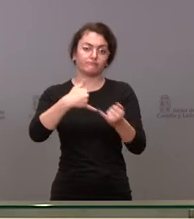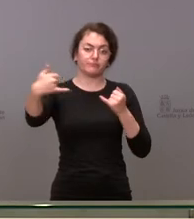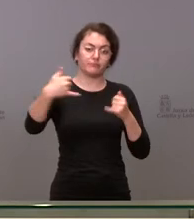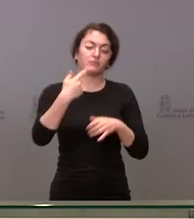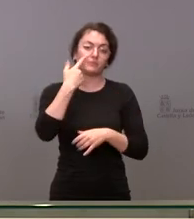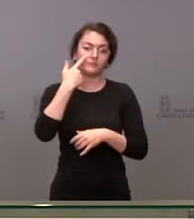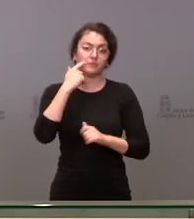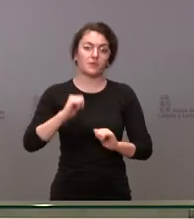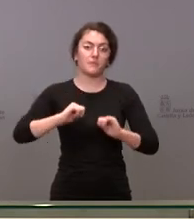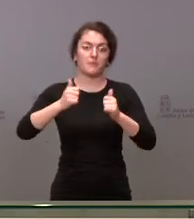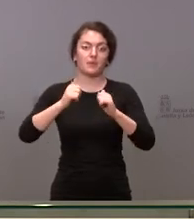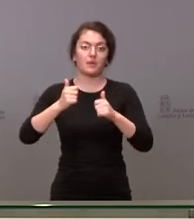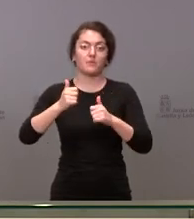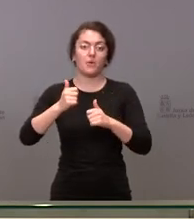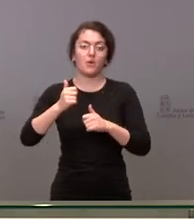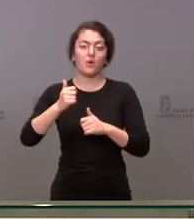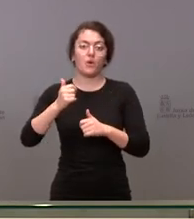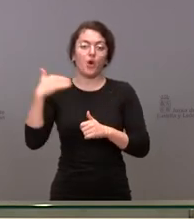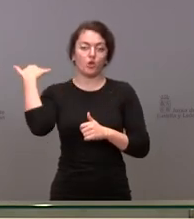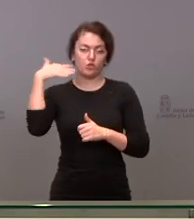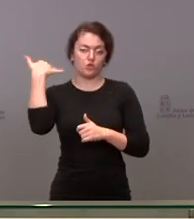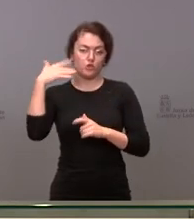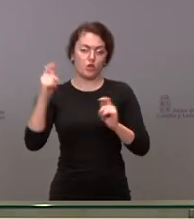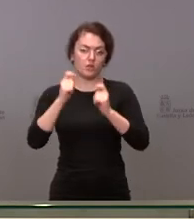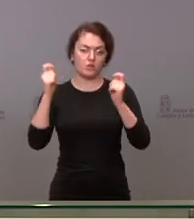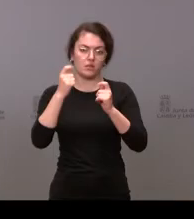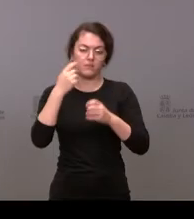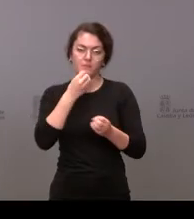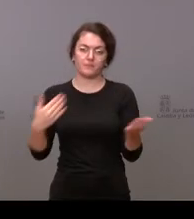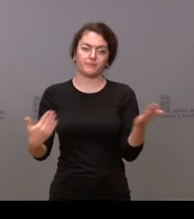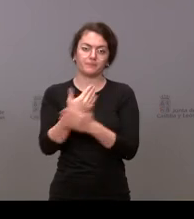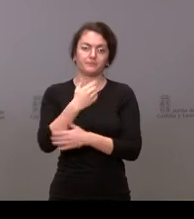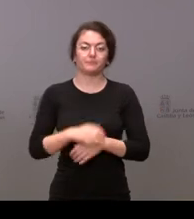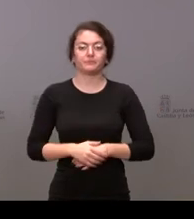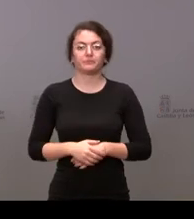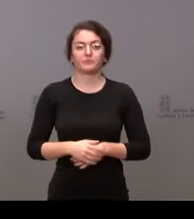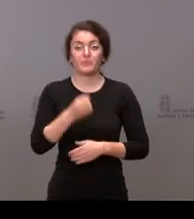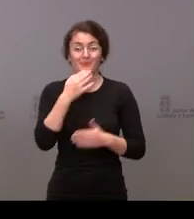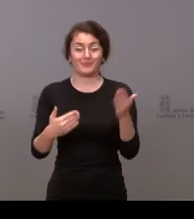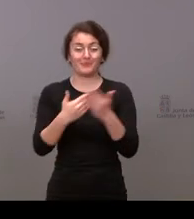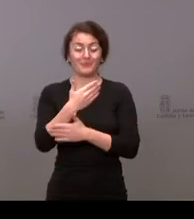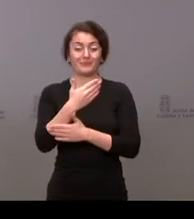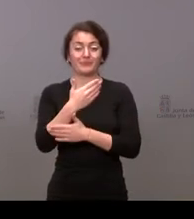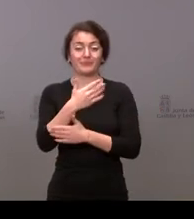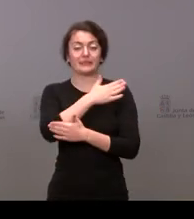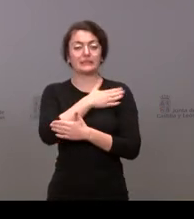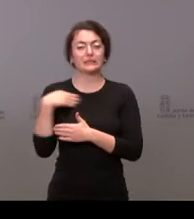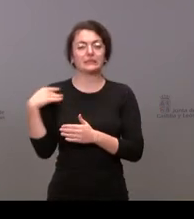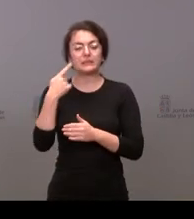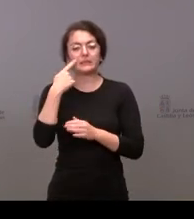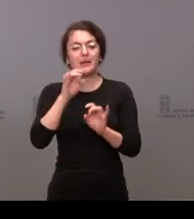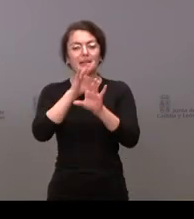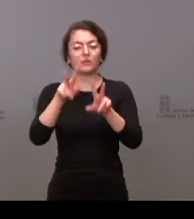Comenzamos con Sergio García de Soria Noticias. Buenos días, Sergio. Muy buenas. Me gustaría aclarar sobre esto de las